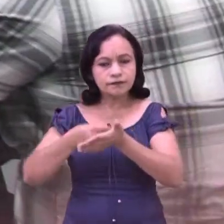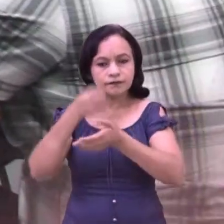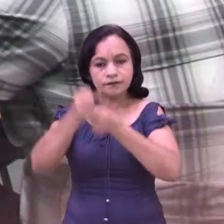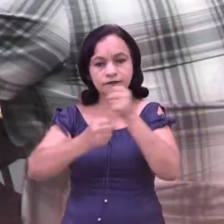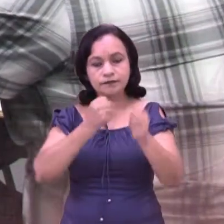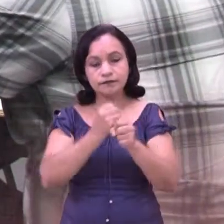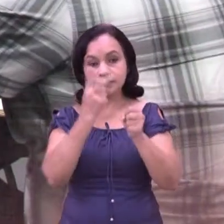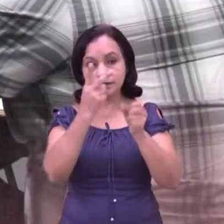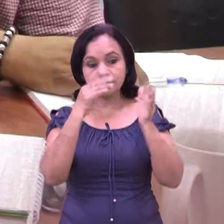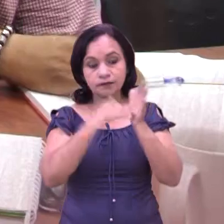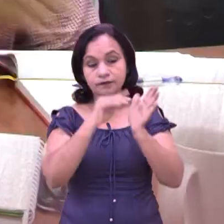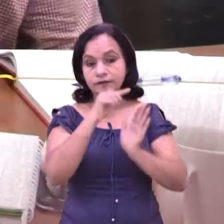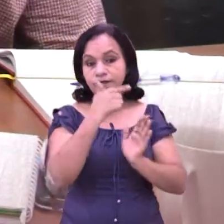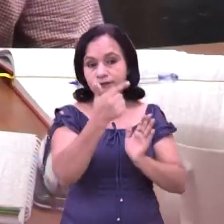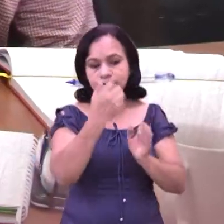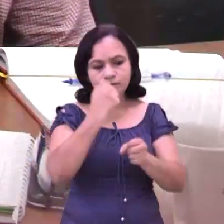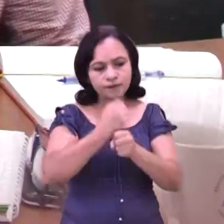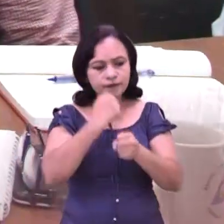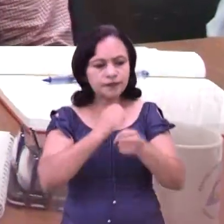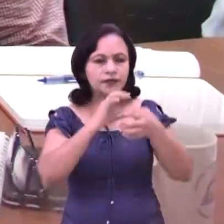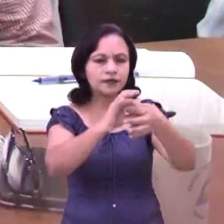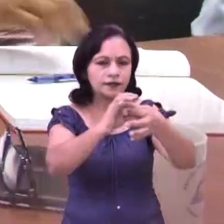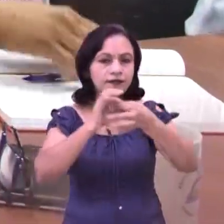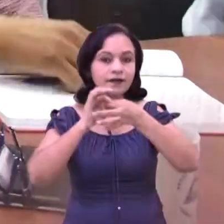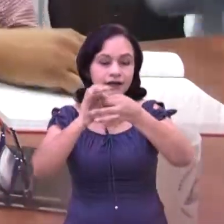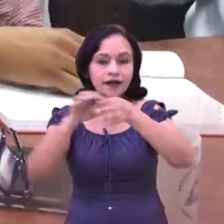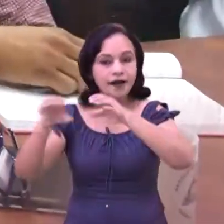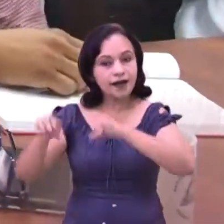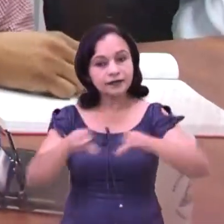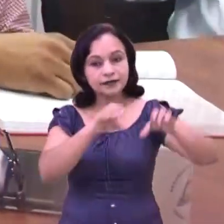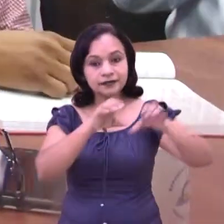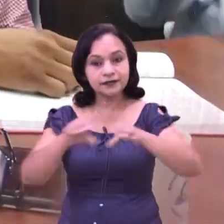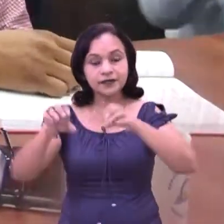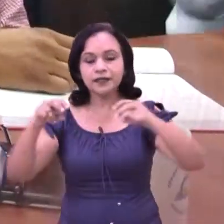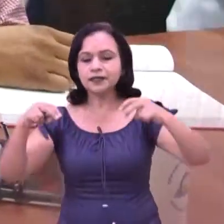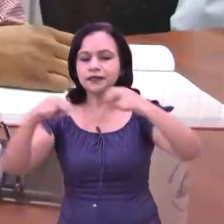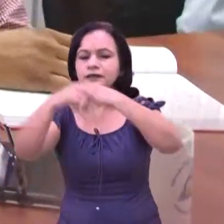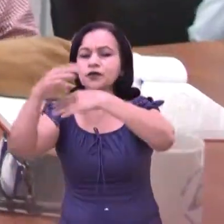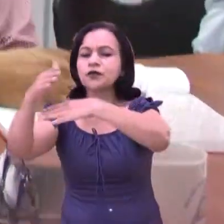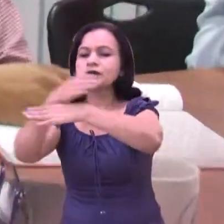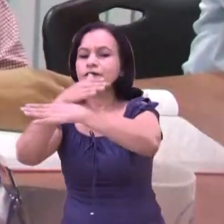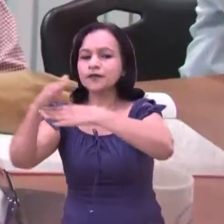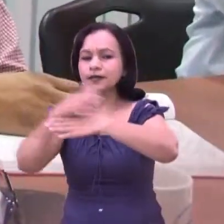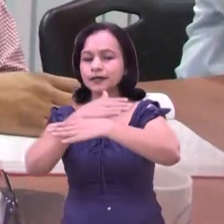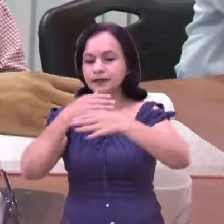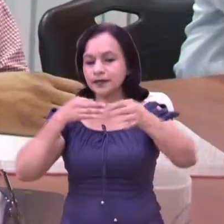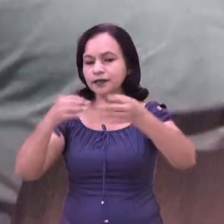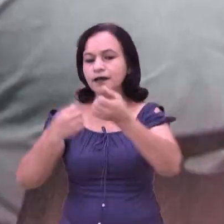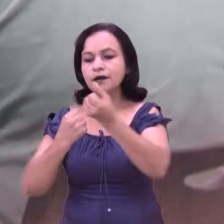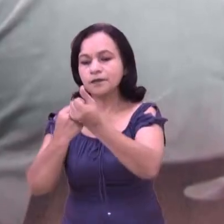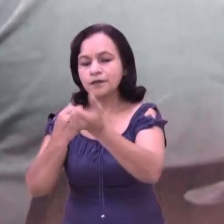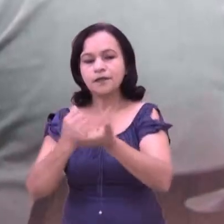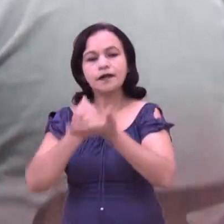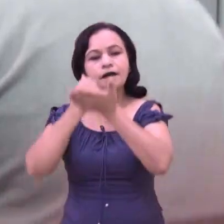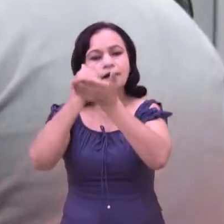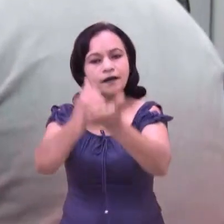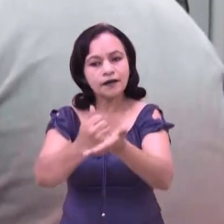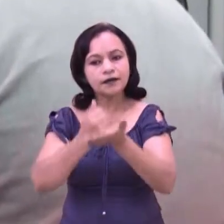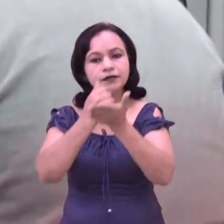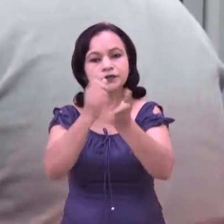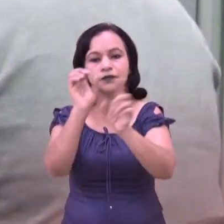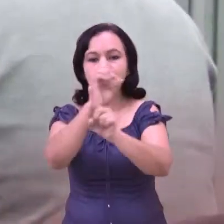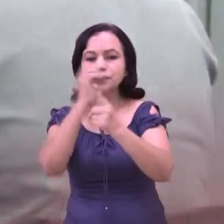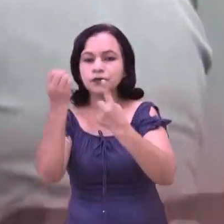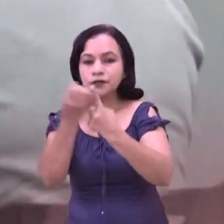Desde el año 2017 se han venido trabajando una serie de actividades con estas empresas comerciales, brindándoles asistencia técnica desde la